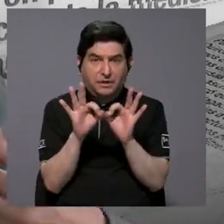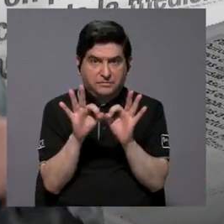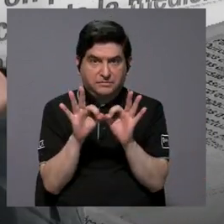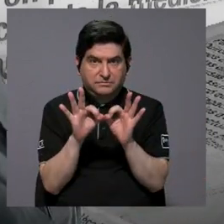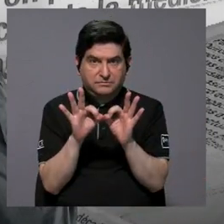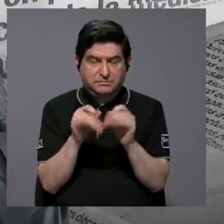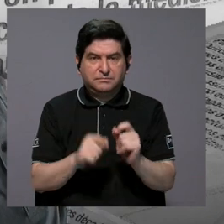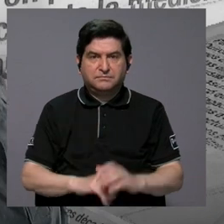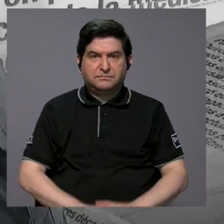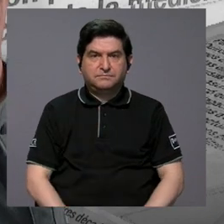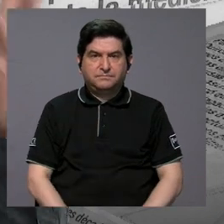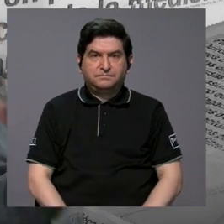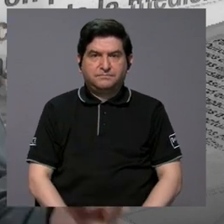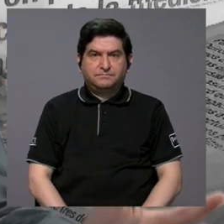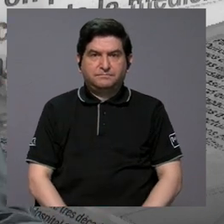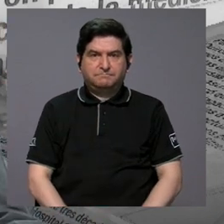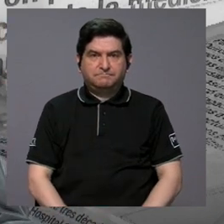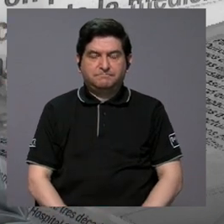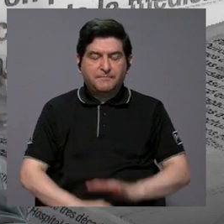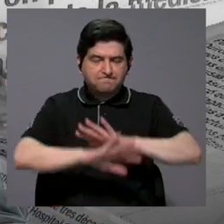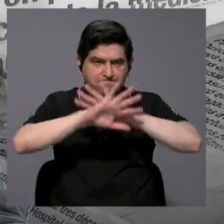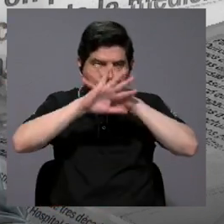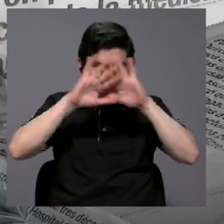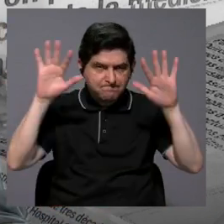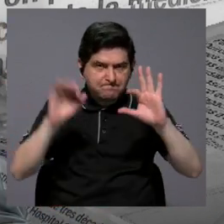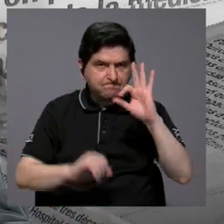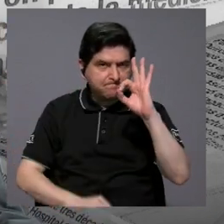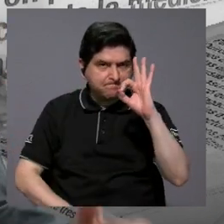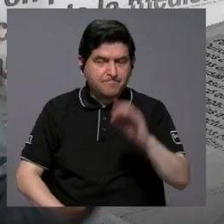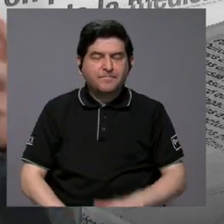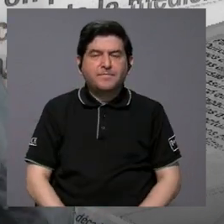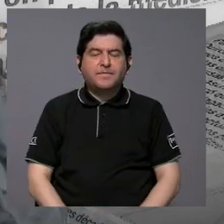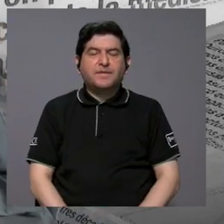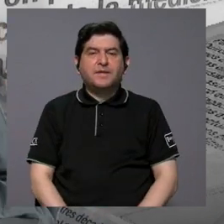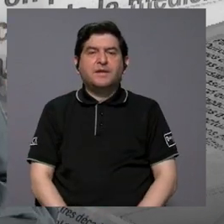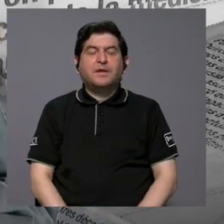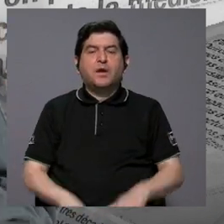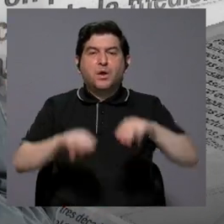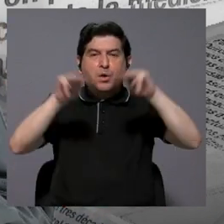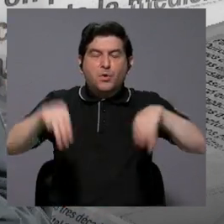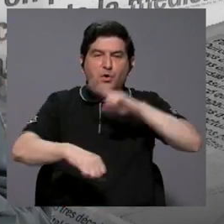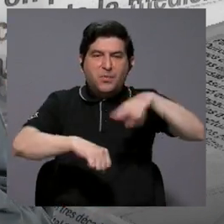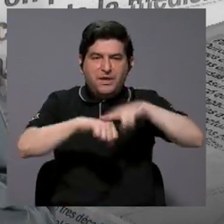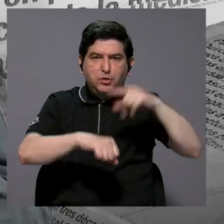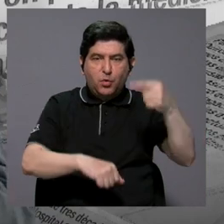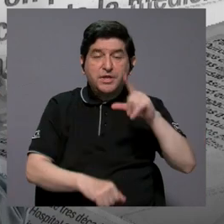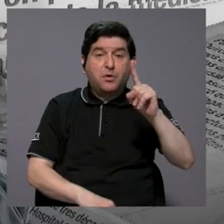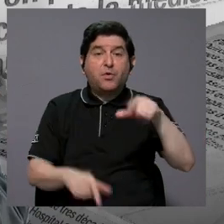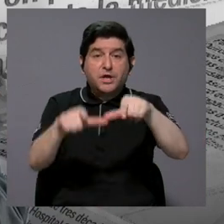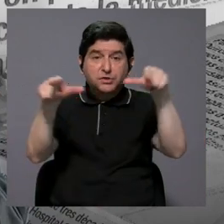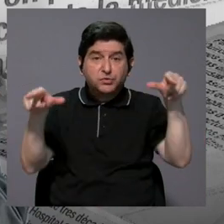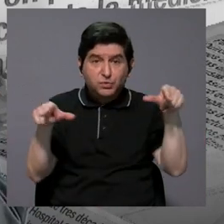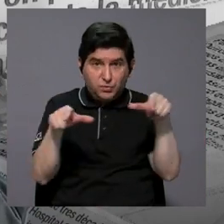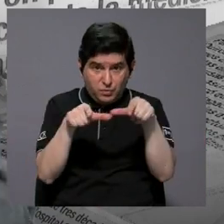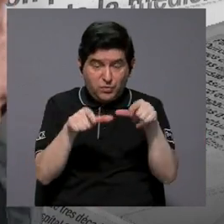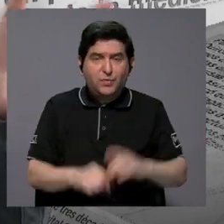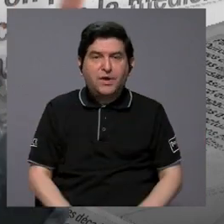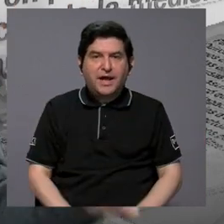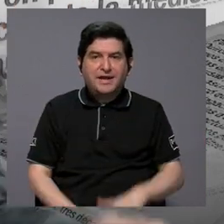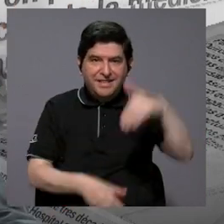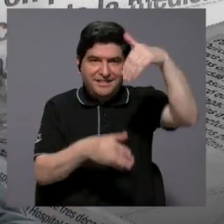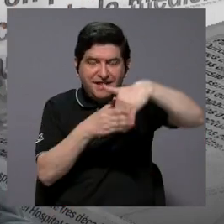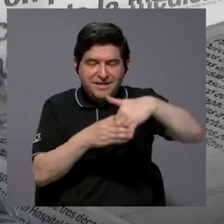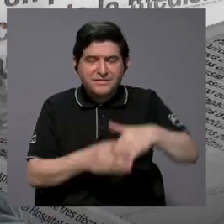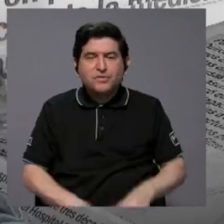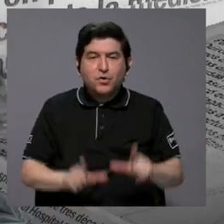tener en claro que Guayao es un único sitio dentro de una red